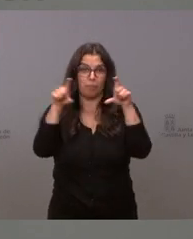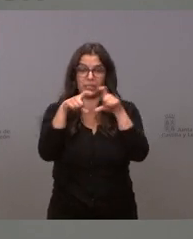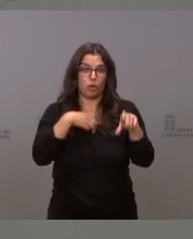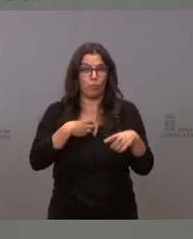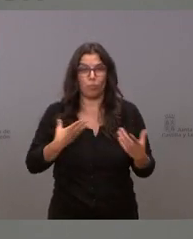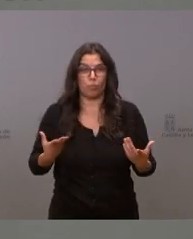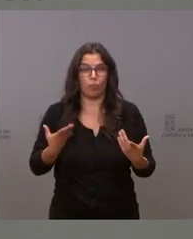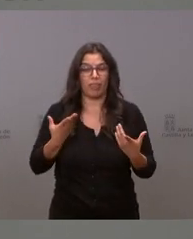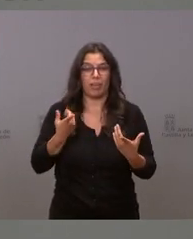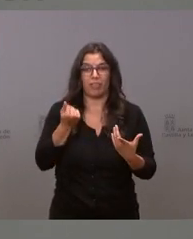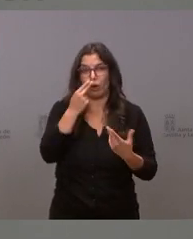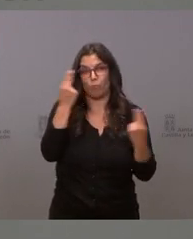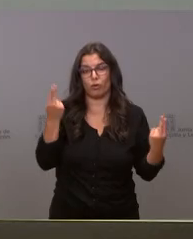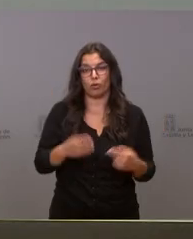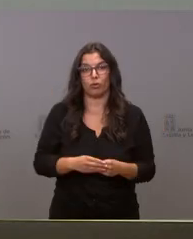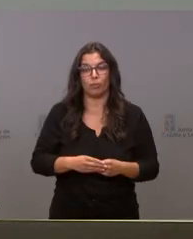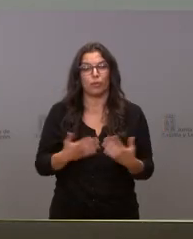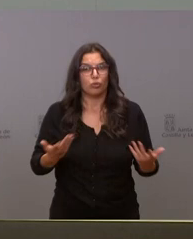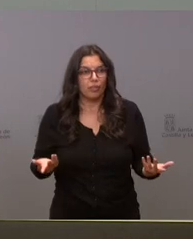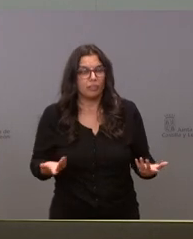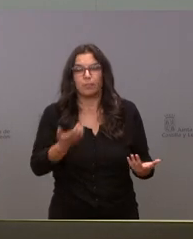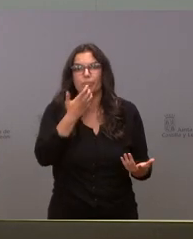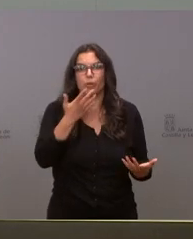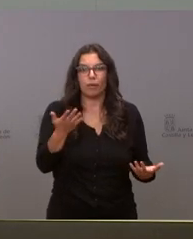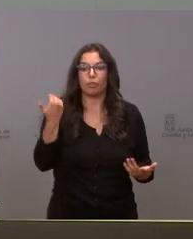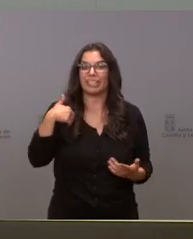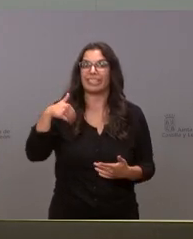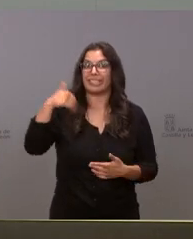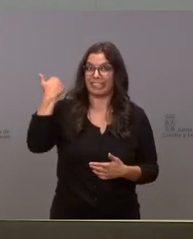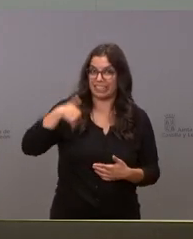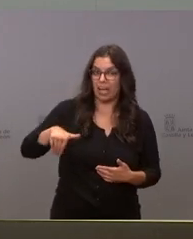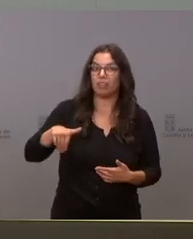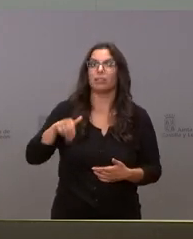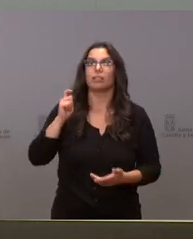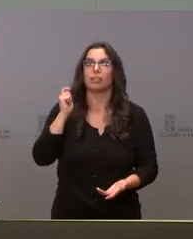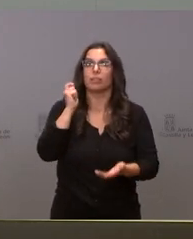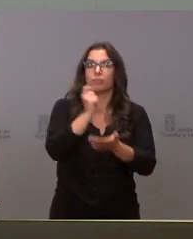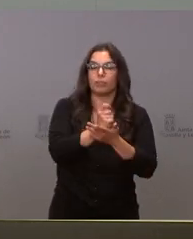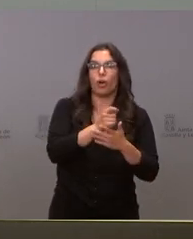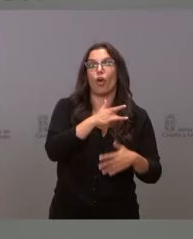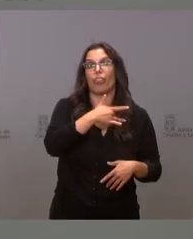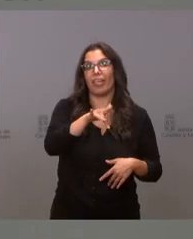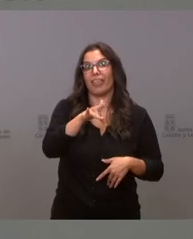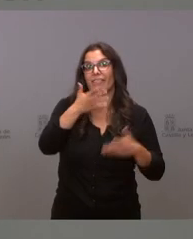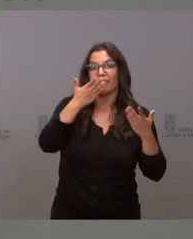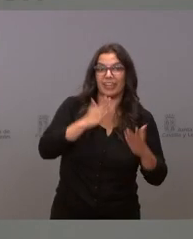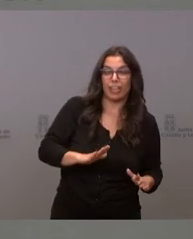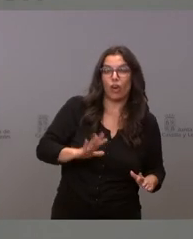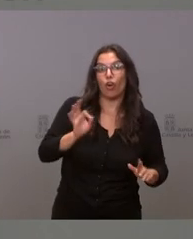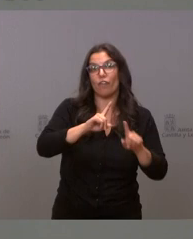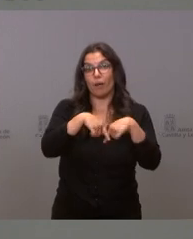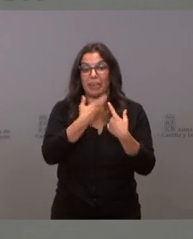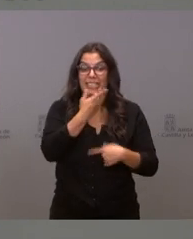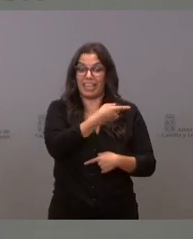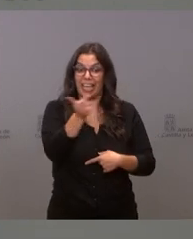eso es el acuerdo ¿y en la situación que por ejemplo se haya cedido a familiares o hijos? Si no están condenados por